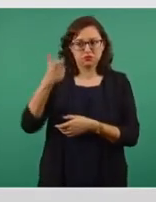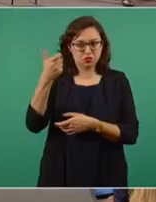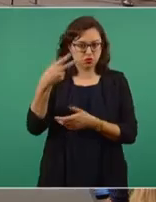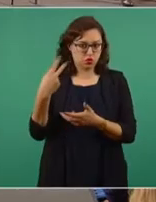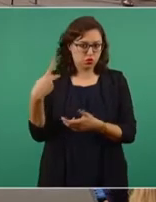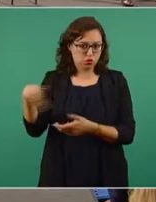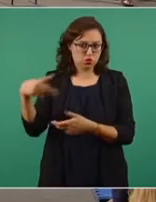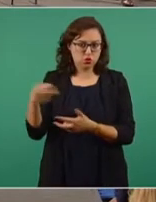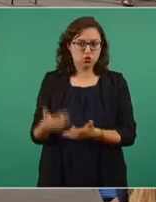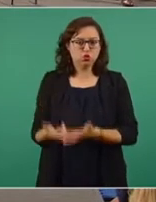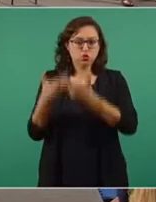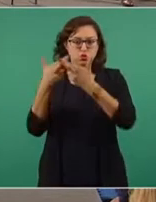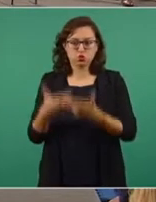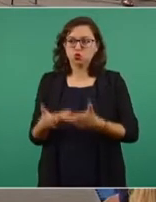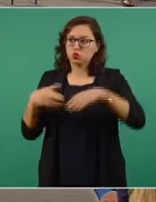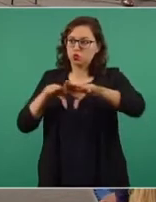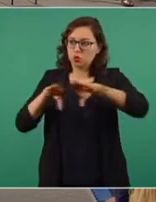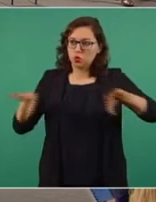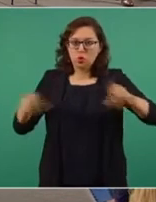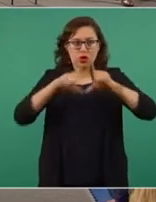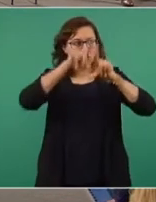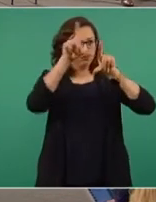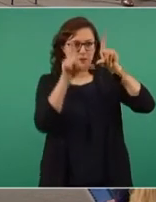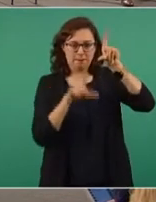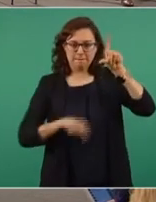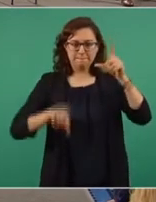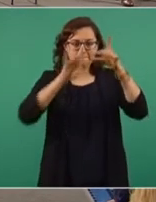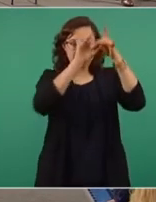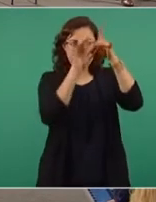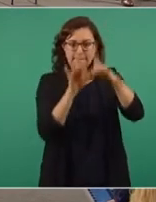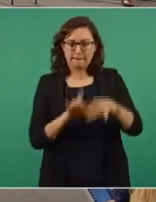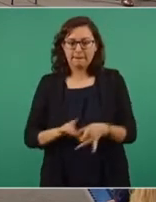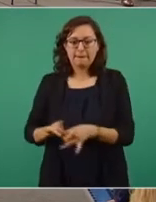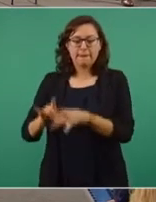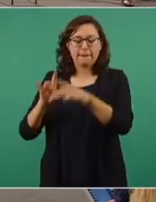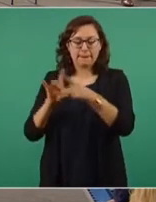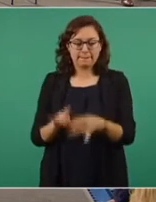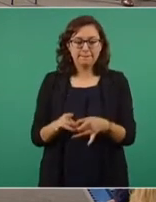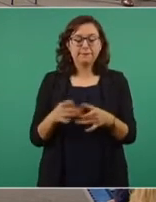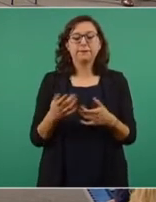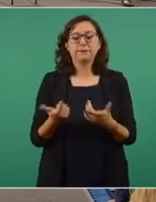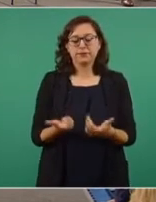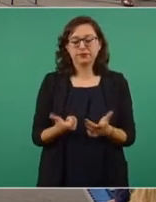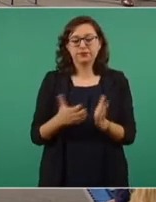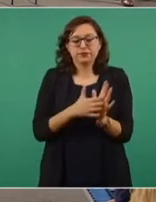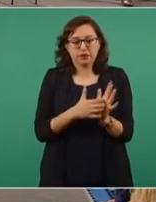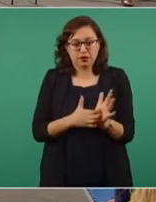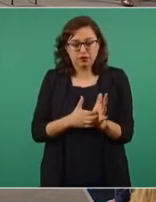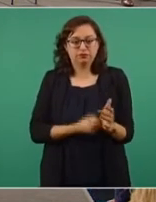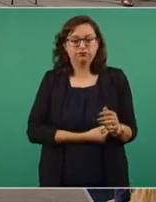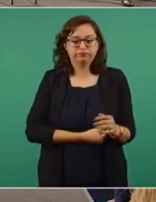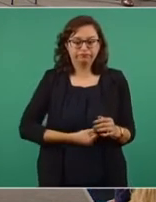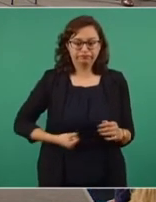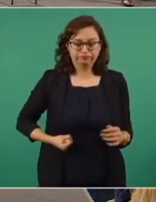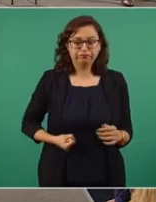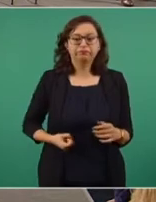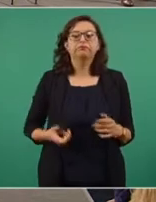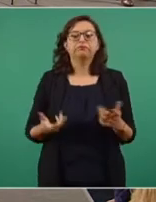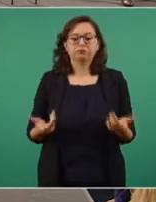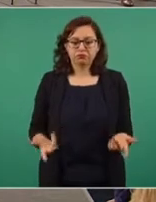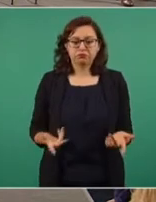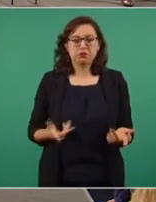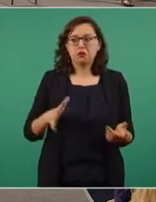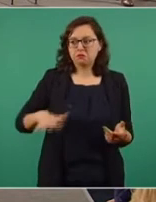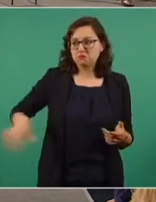una mayor igualdad entre regiones y aumenta los ingresos y el ahorro entre los segmentos de población con